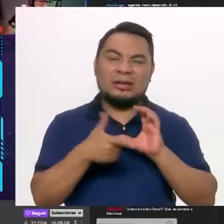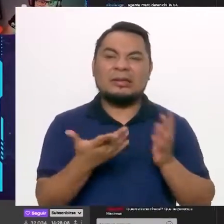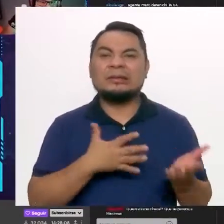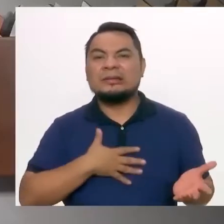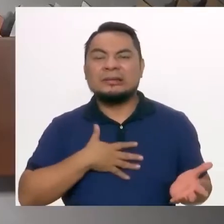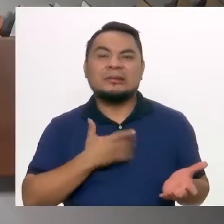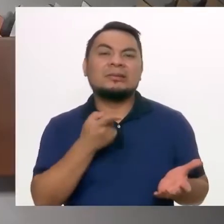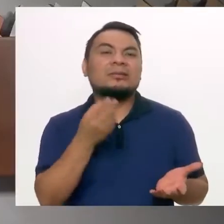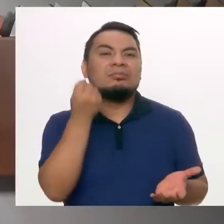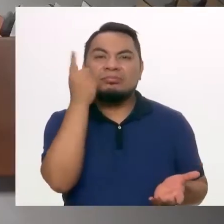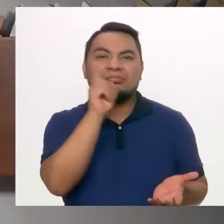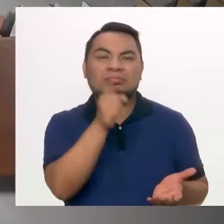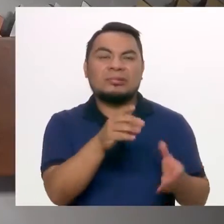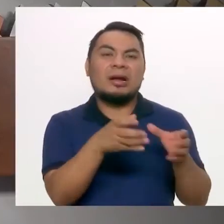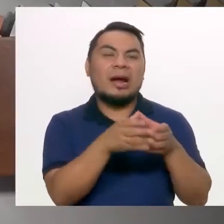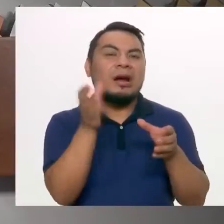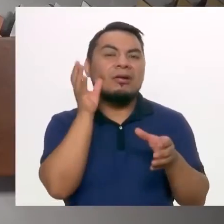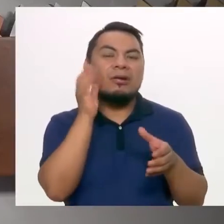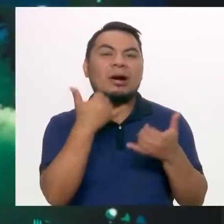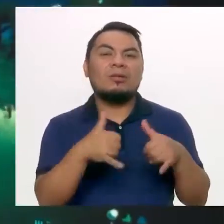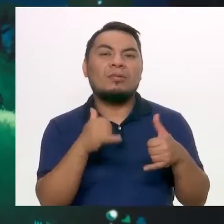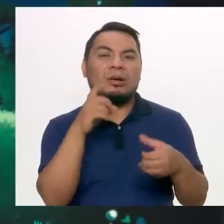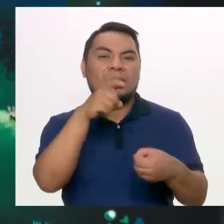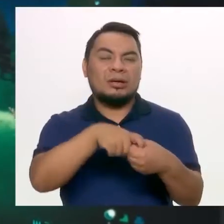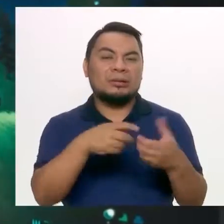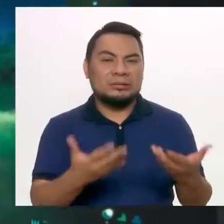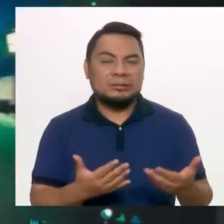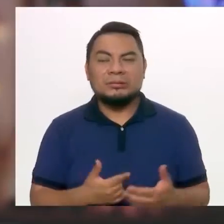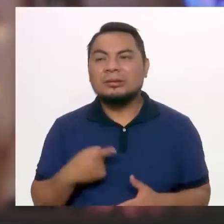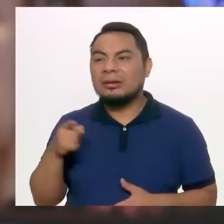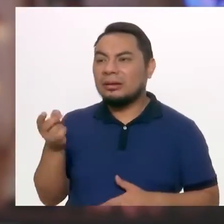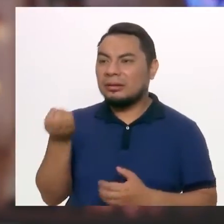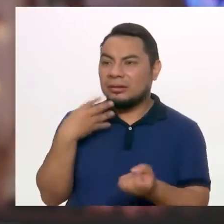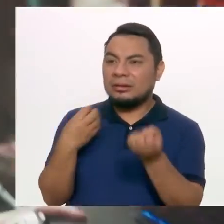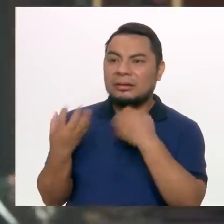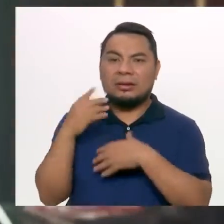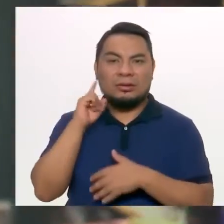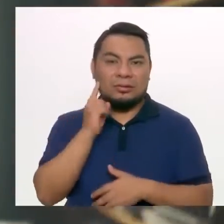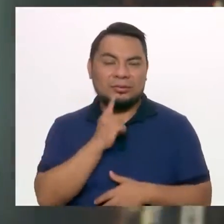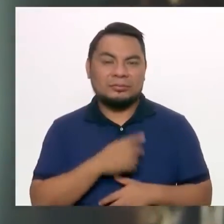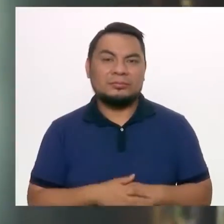suficientemente cómodos alrededor de estos momentos.